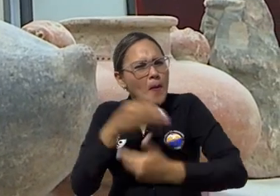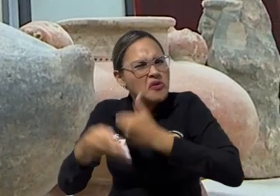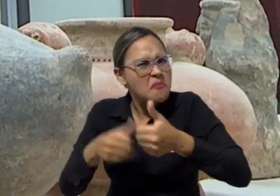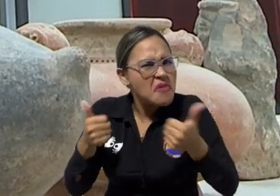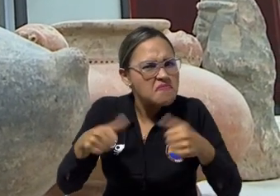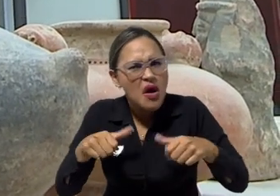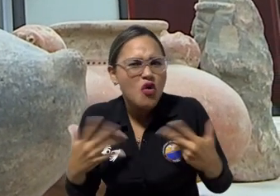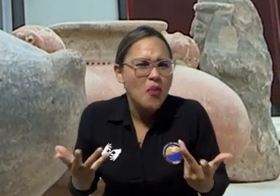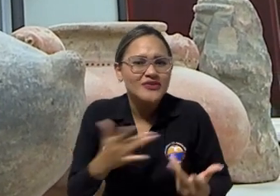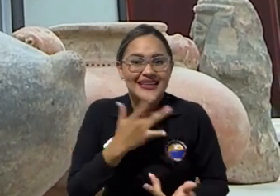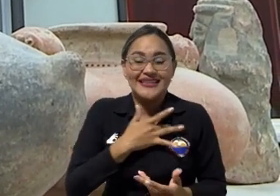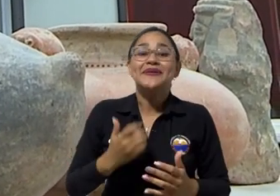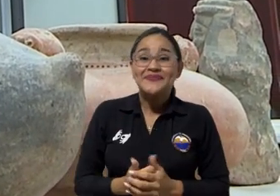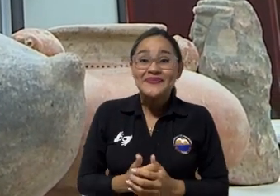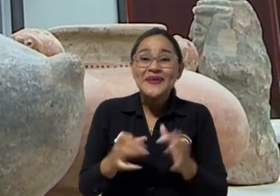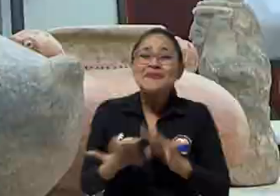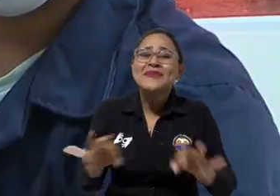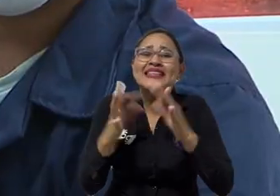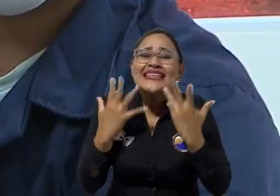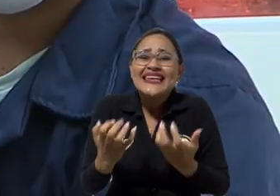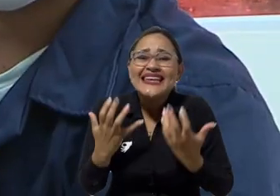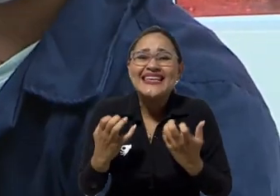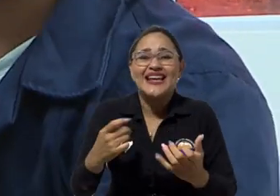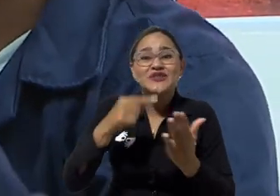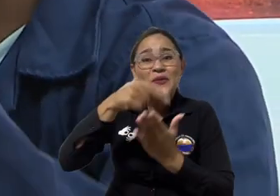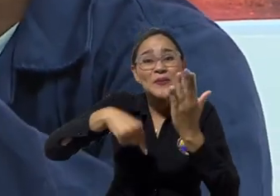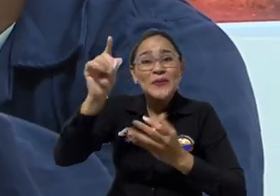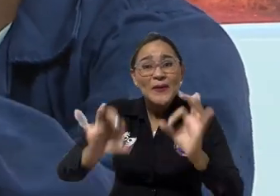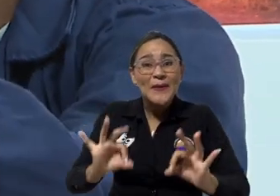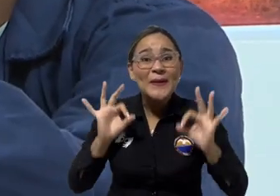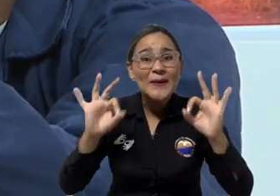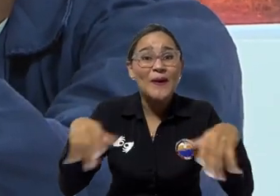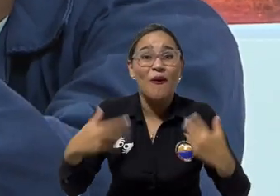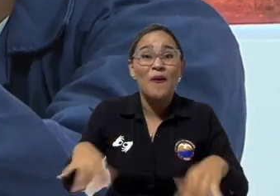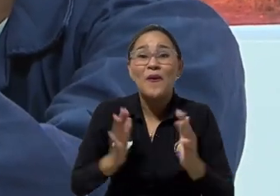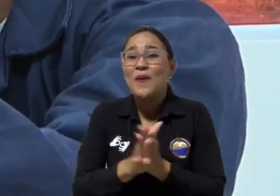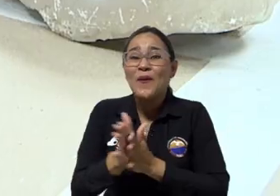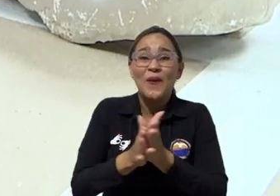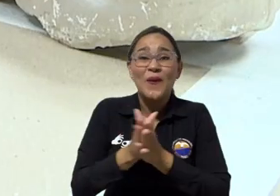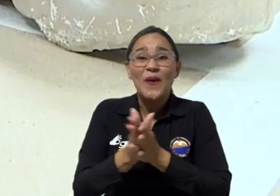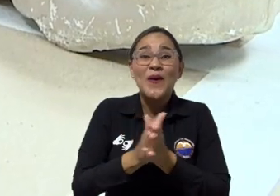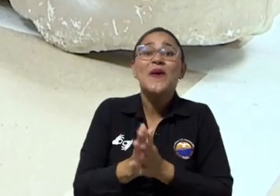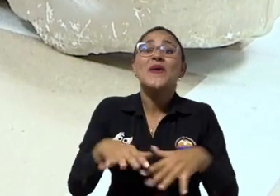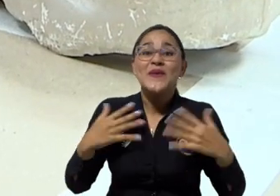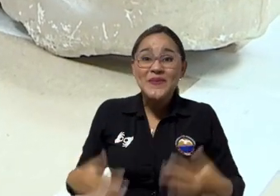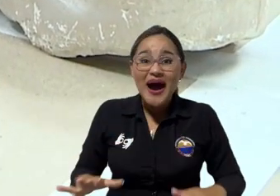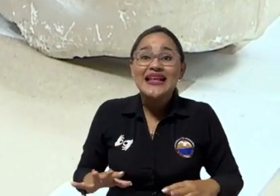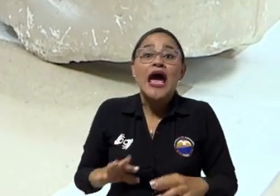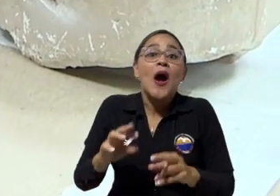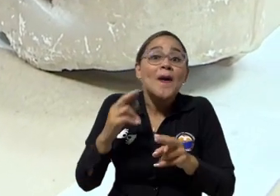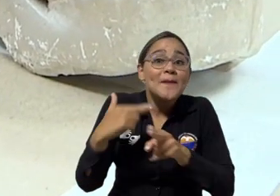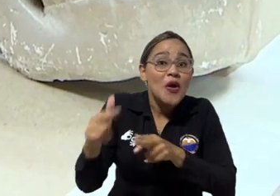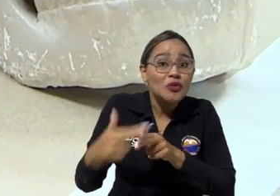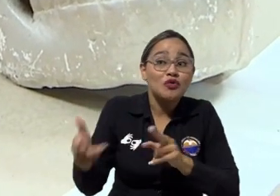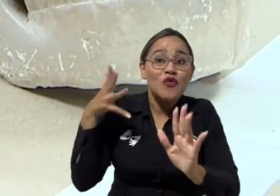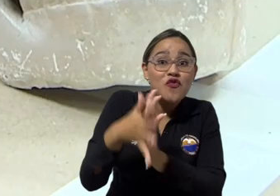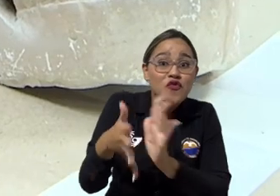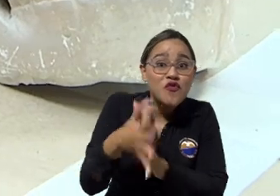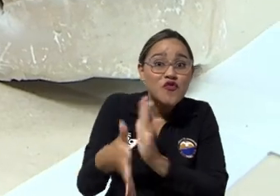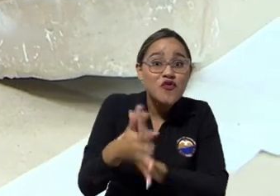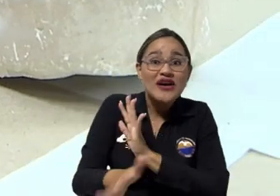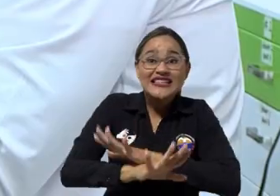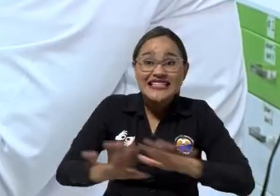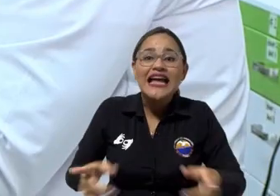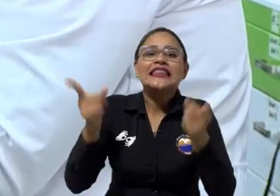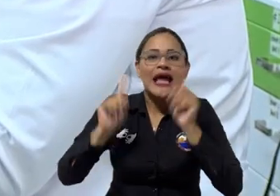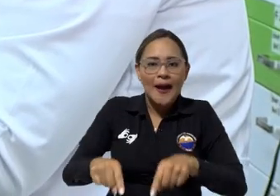expectativas de lograr la acreditación son altas y para esto se espera la radicación del informe y la visita de los pares evaluadores del